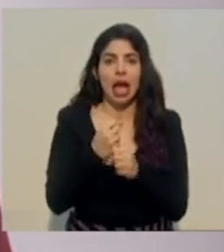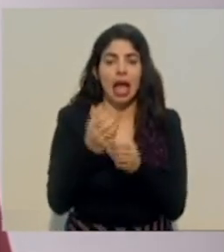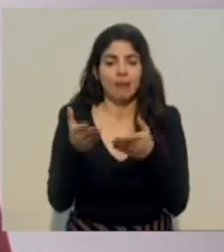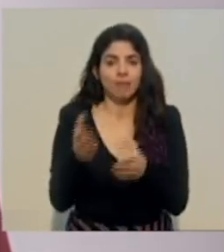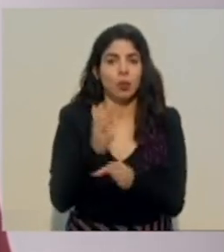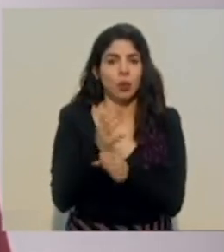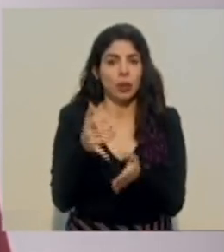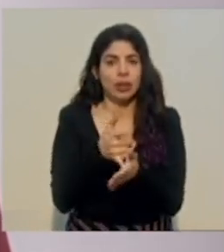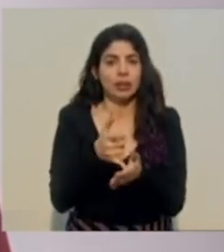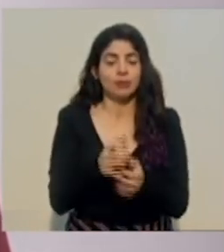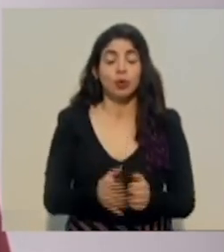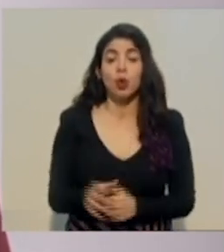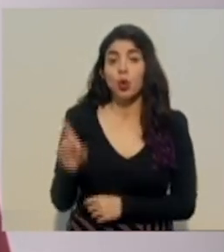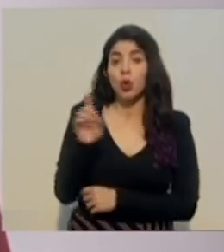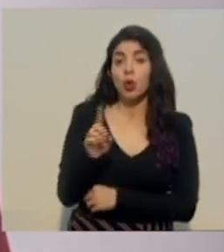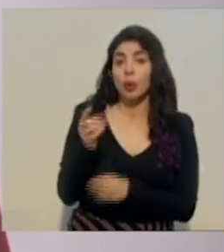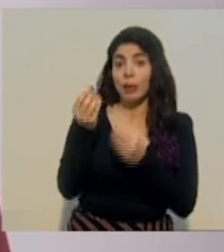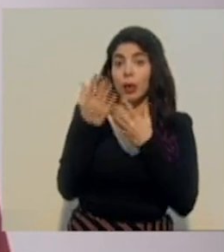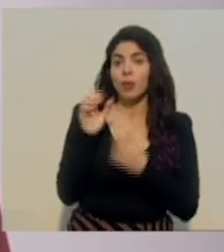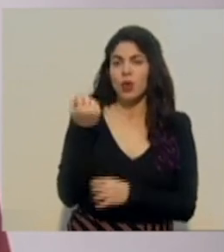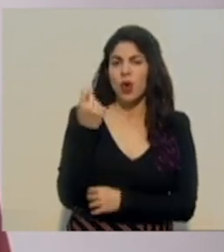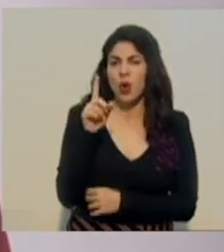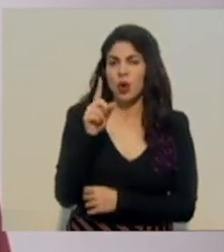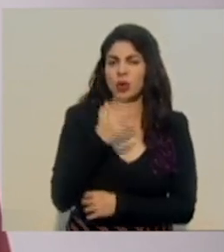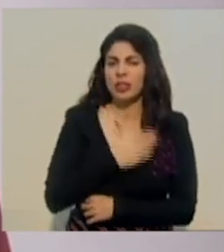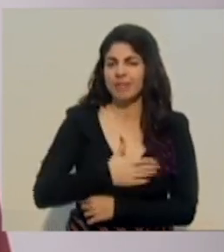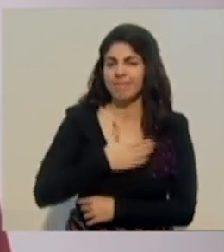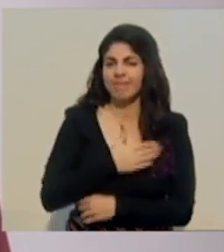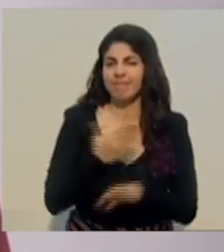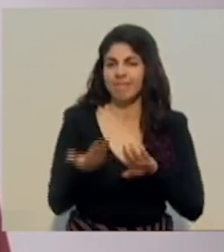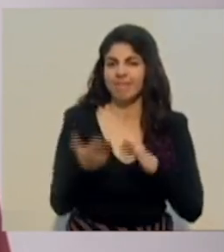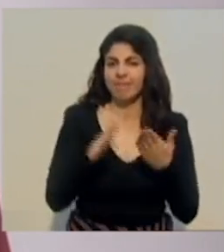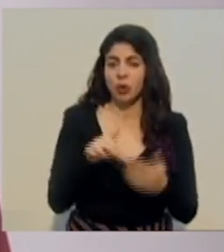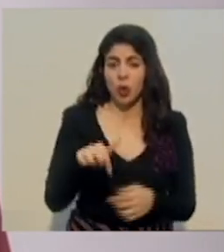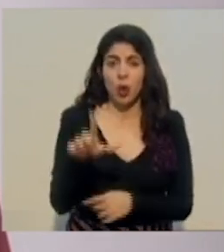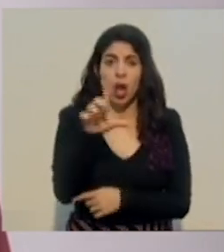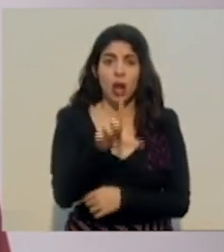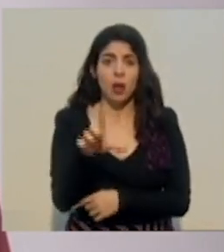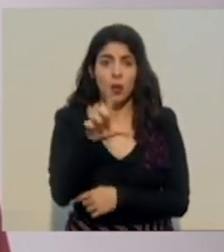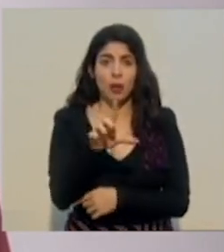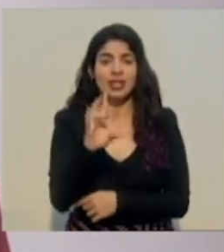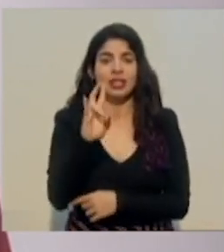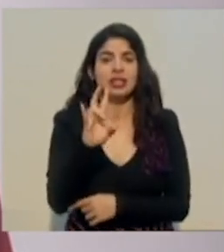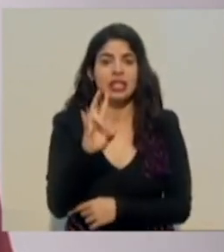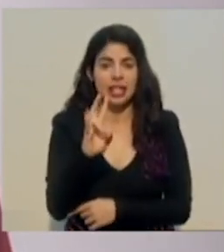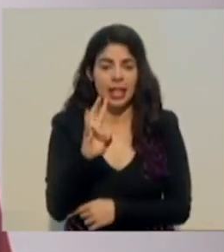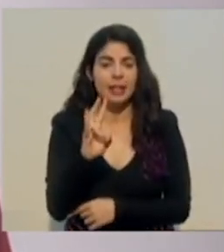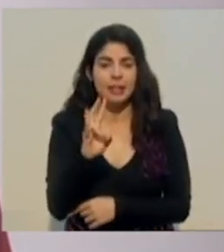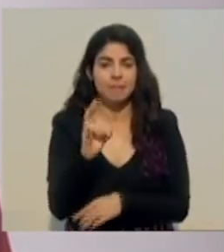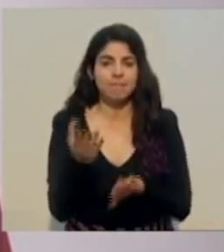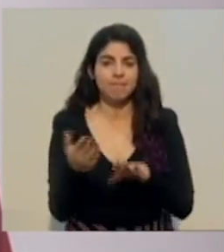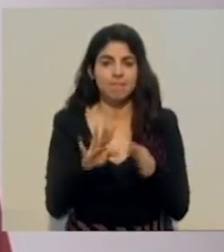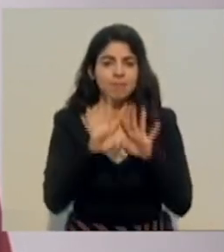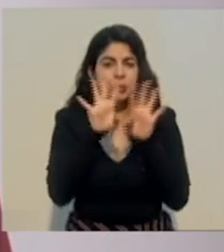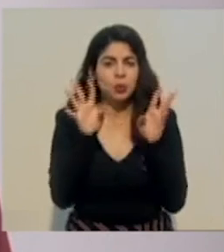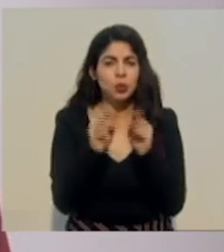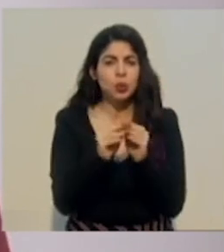domingo se reportaron 11 lamentables fallecimientos y hoy lunes se reportan 7, llegando a un total de